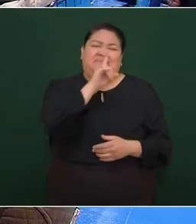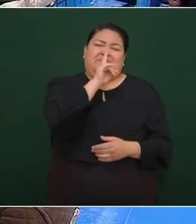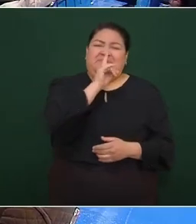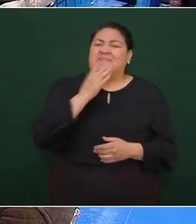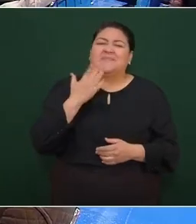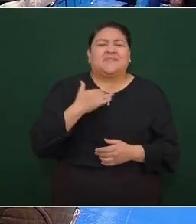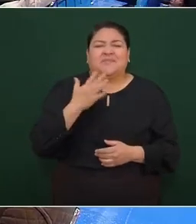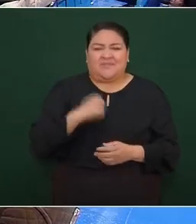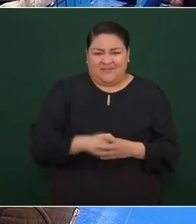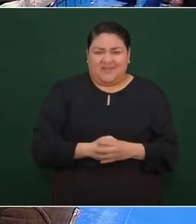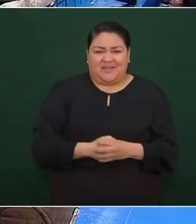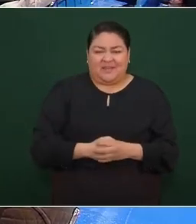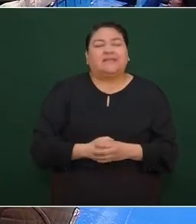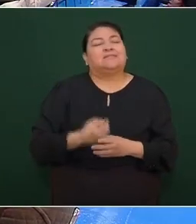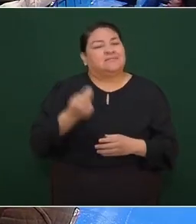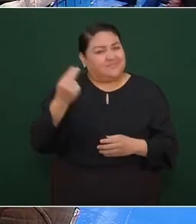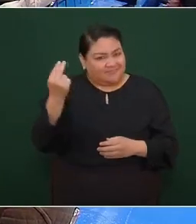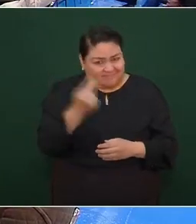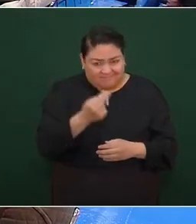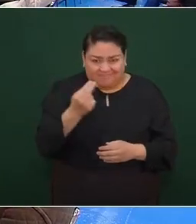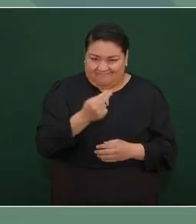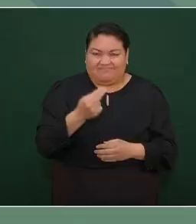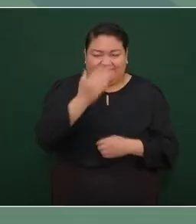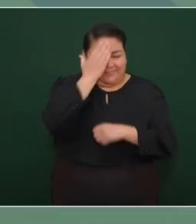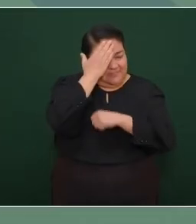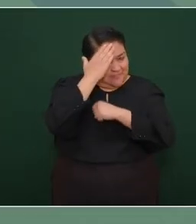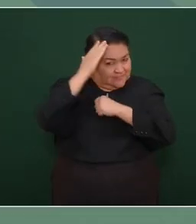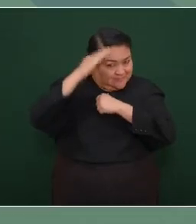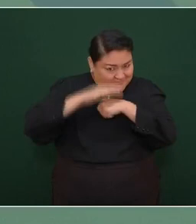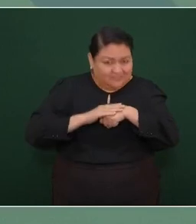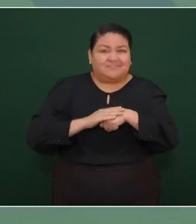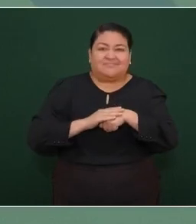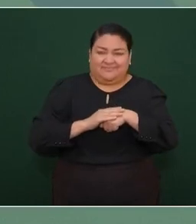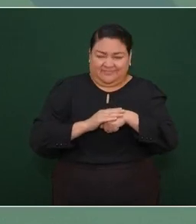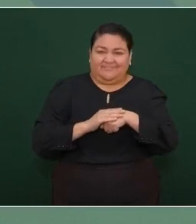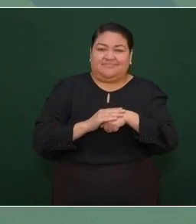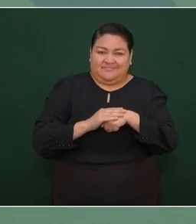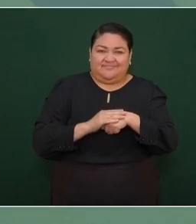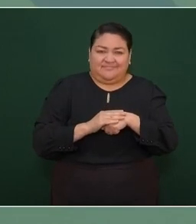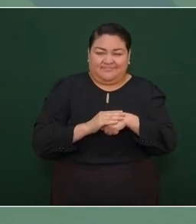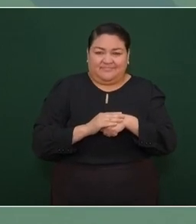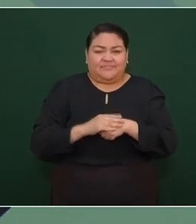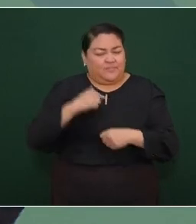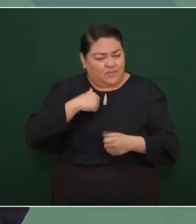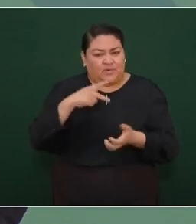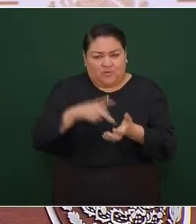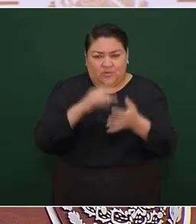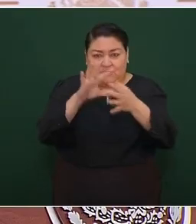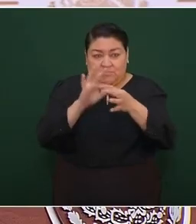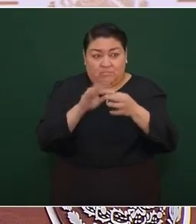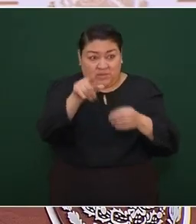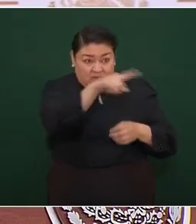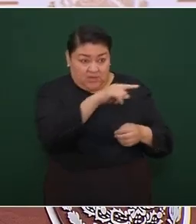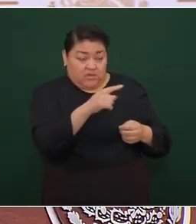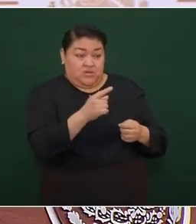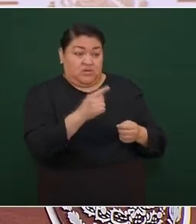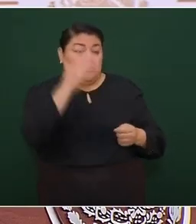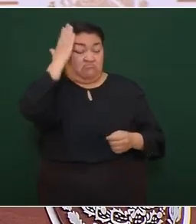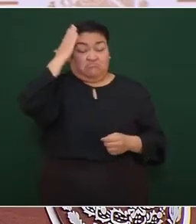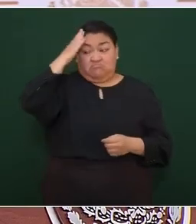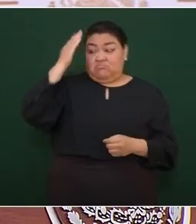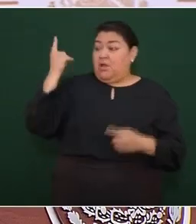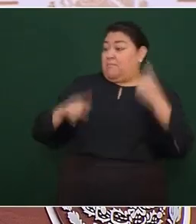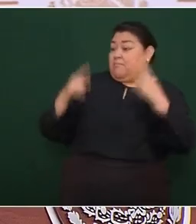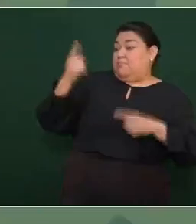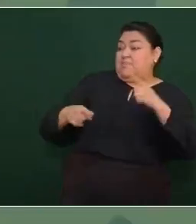hay que tener eso presente y repito los caciques duran hasta que el pueblo